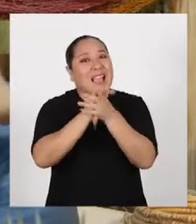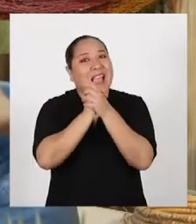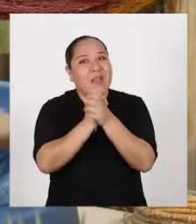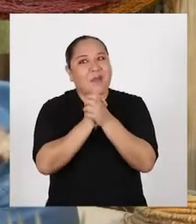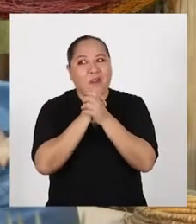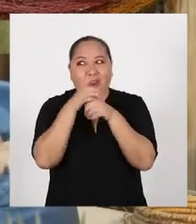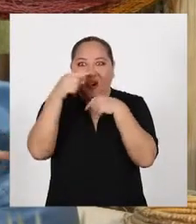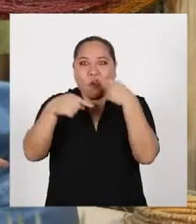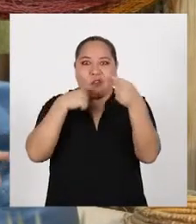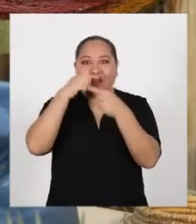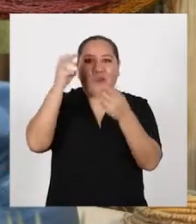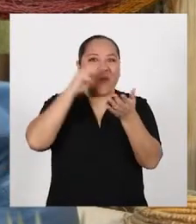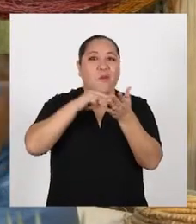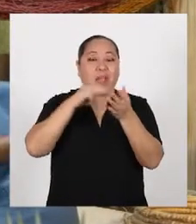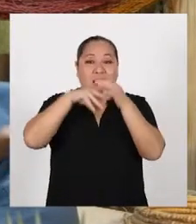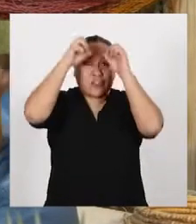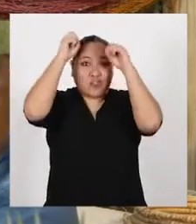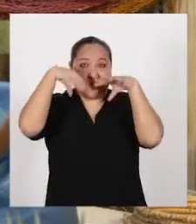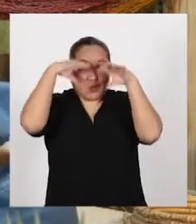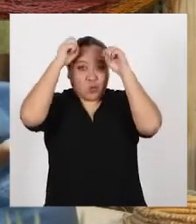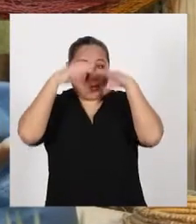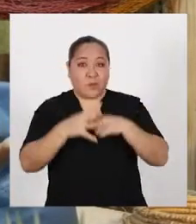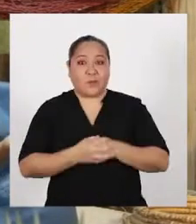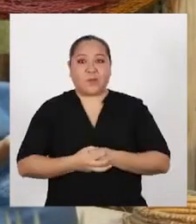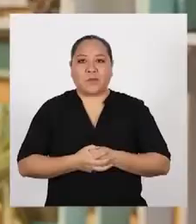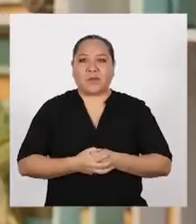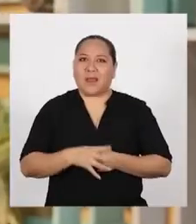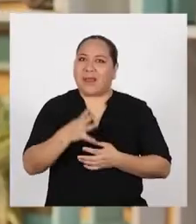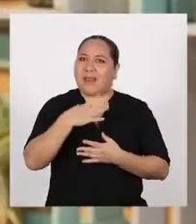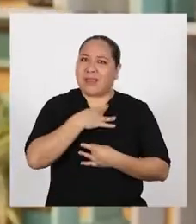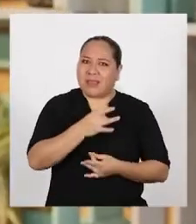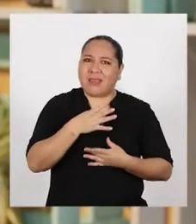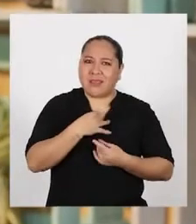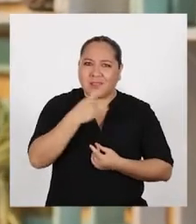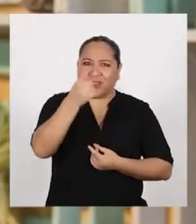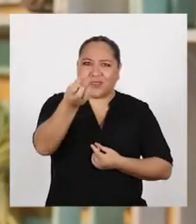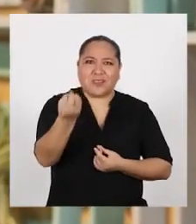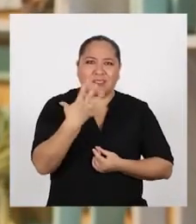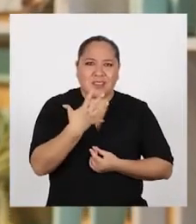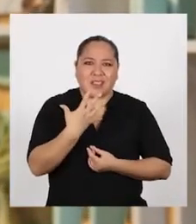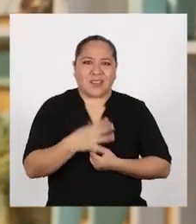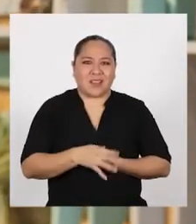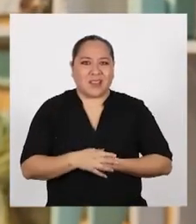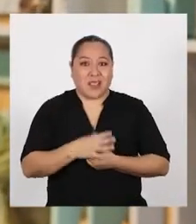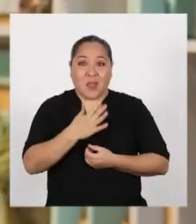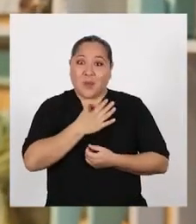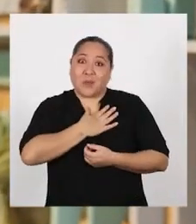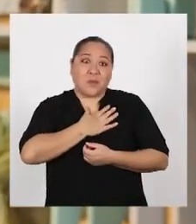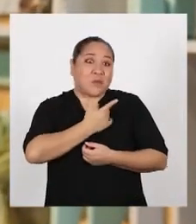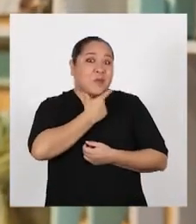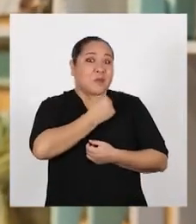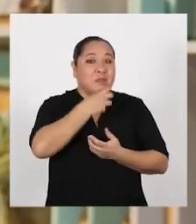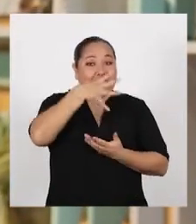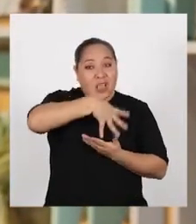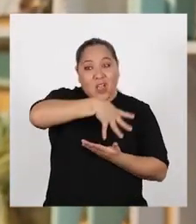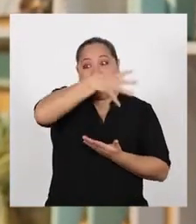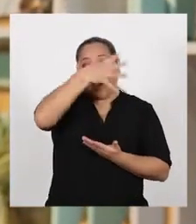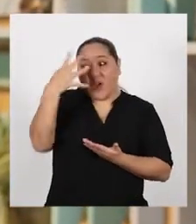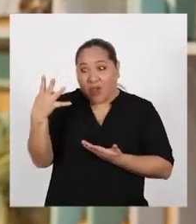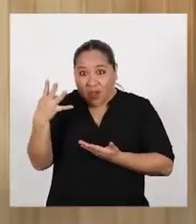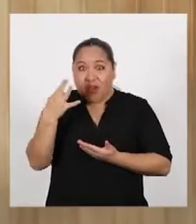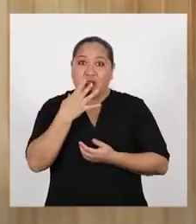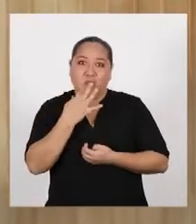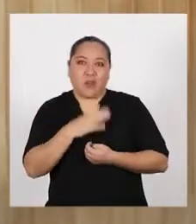¡Gracias amigos por contarnos más sobre las lluvias! ¡Qué interesante lo que nos dijeron! ¡A mí me encantan los